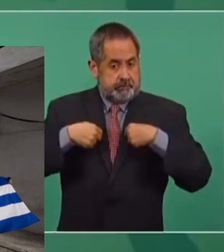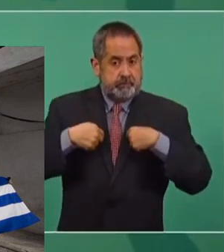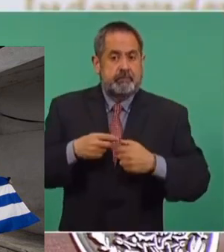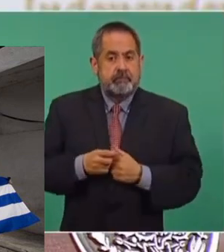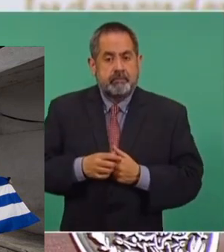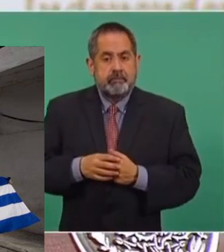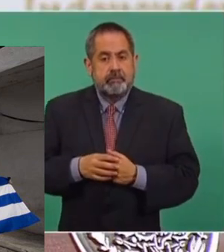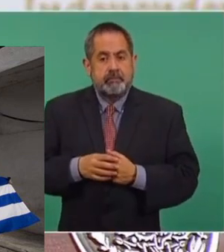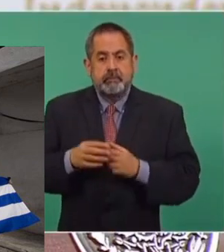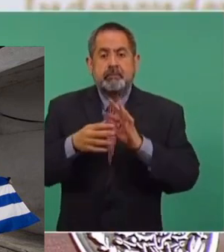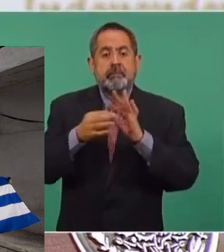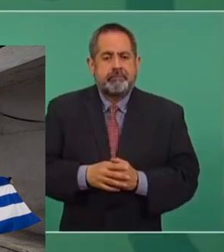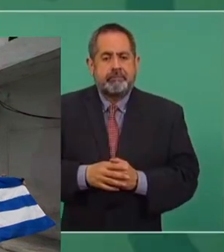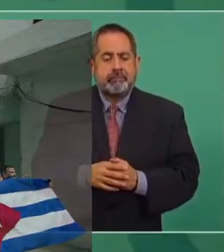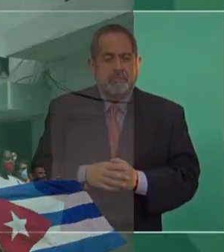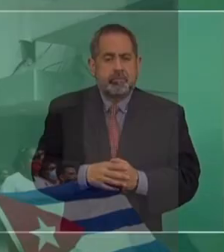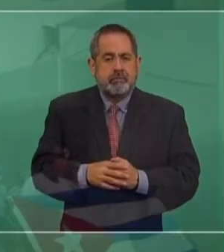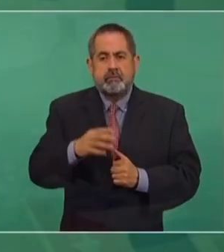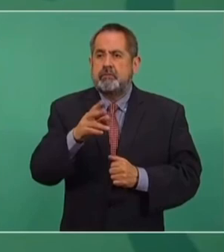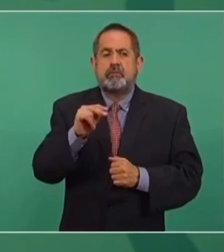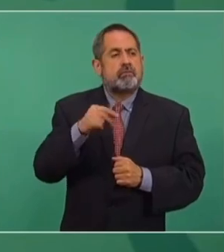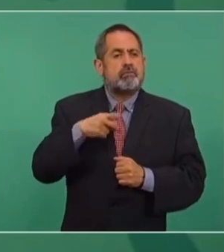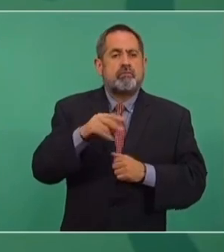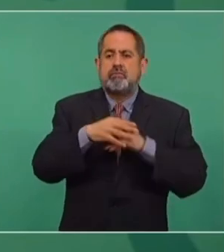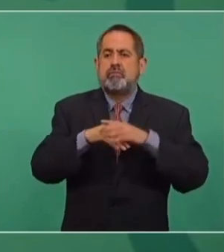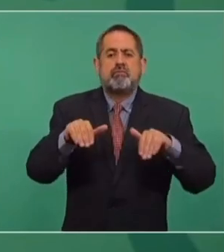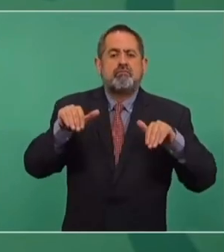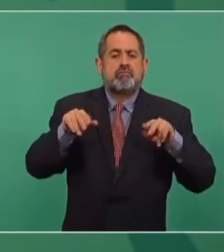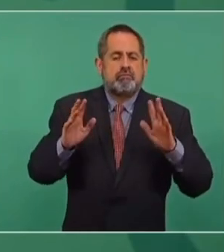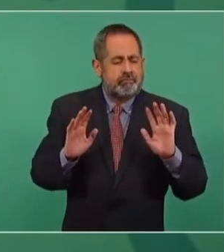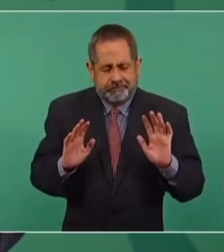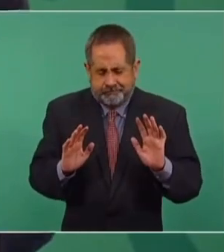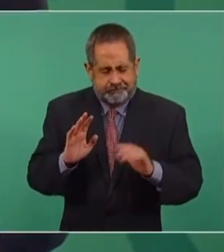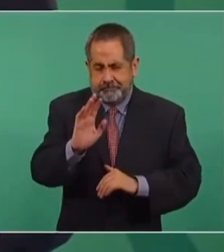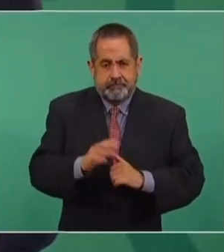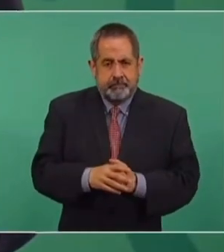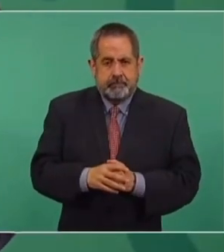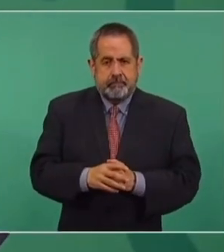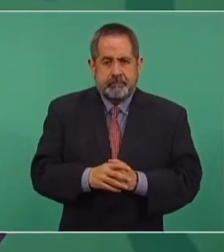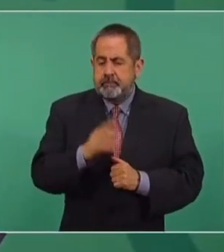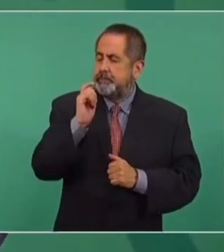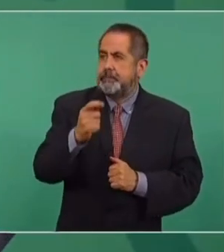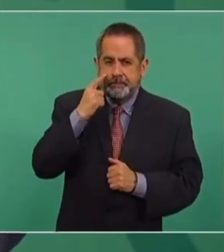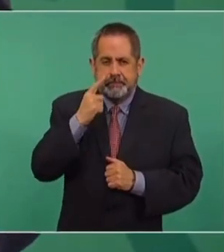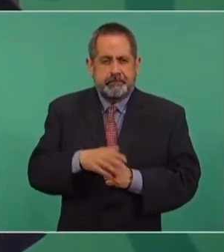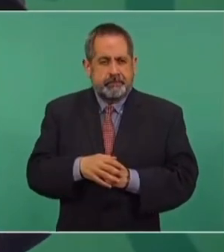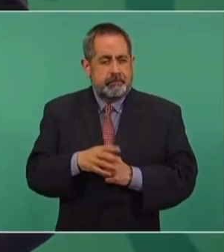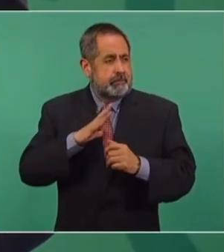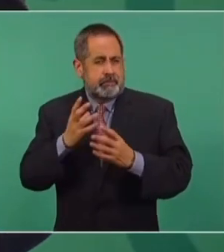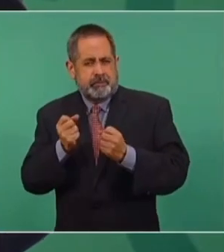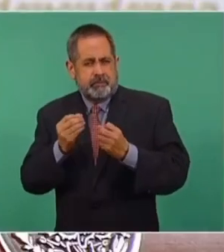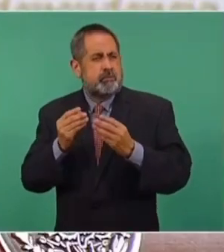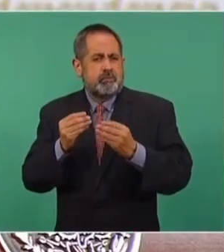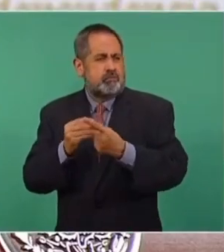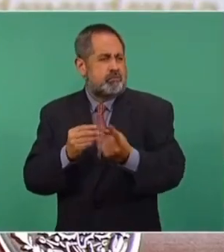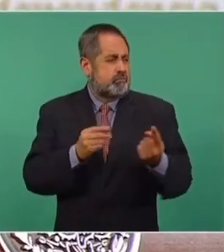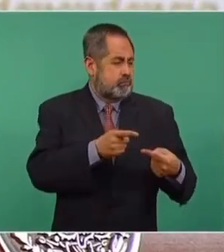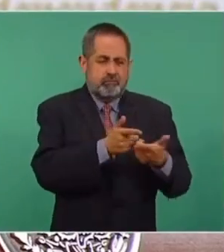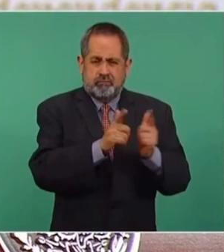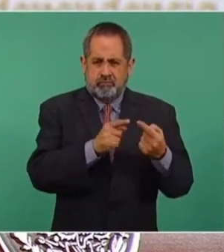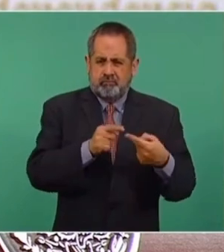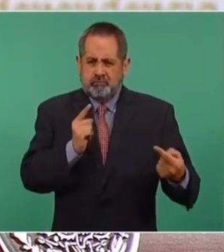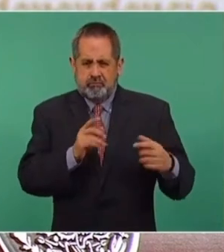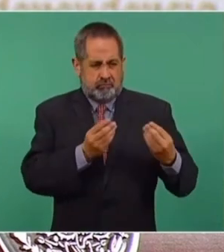y se puede interpretar de que no soy objetivo, pues mire, como es tanto el bloque opositor,